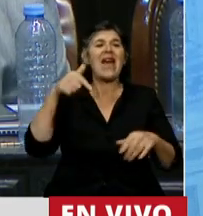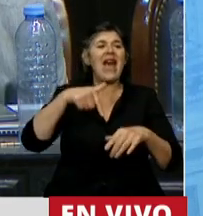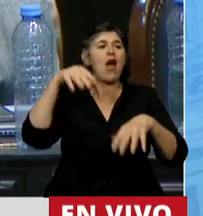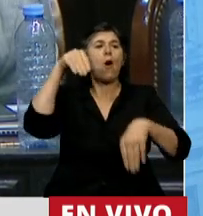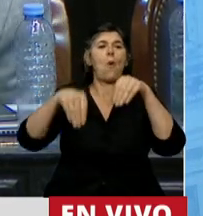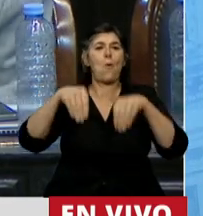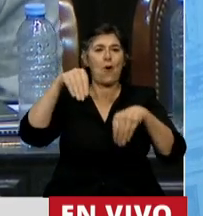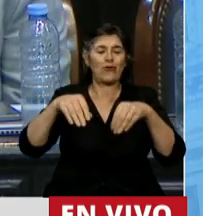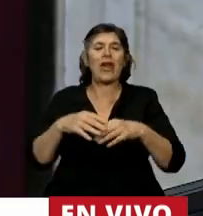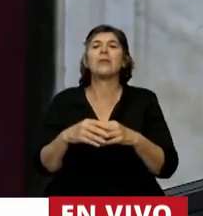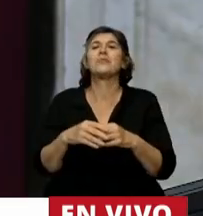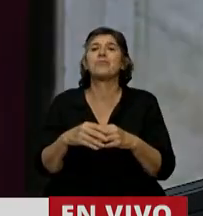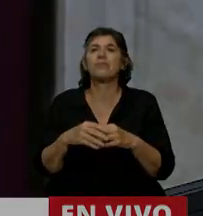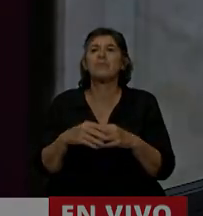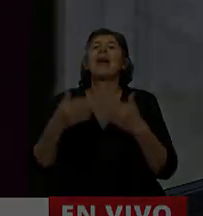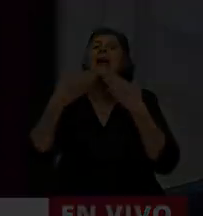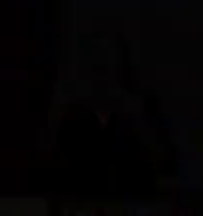moción de orden. Gracias, diputado Suárez Lastra.